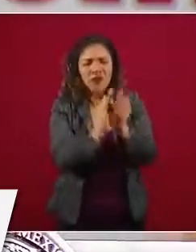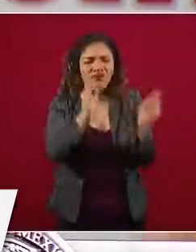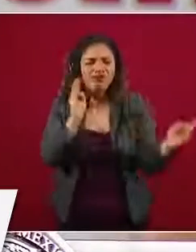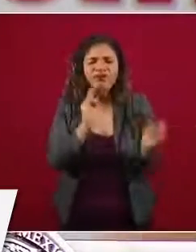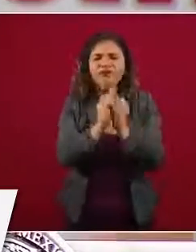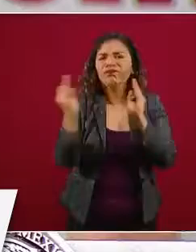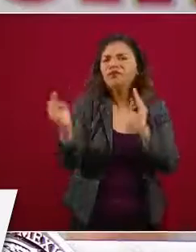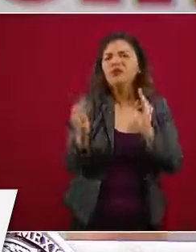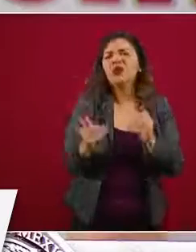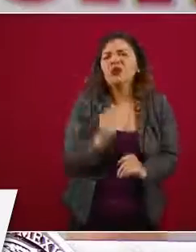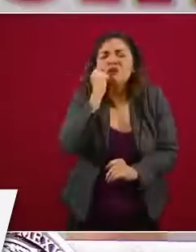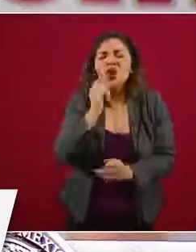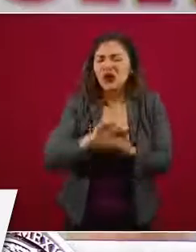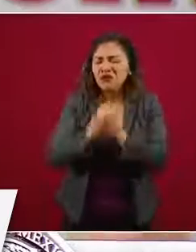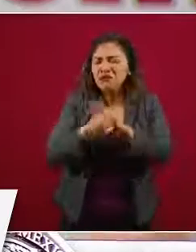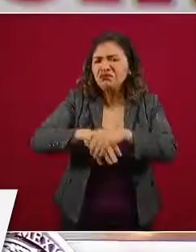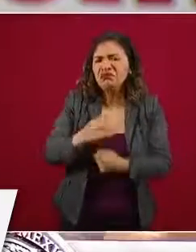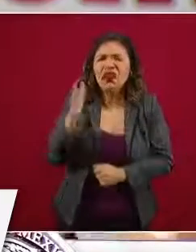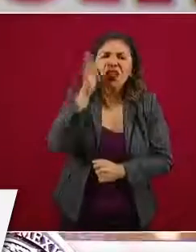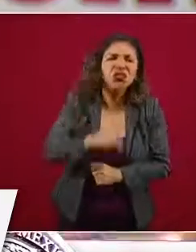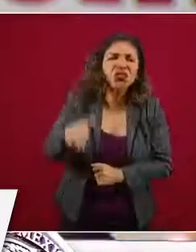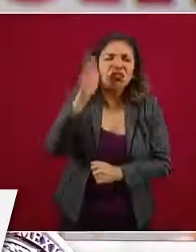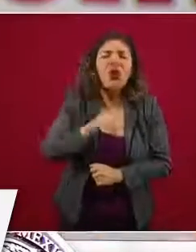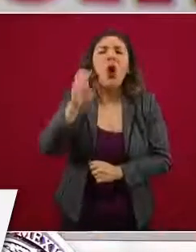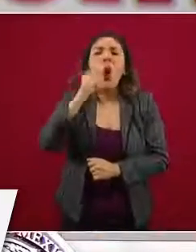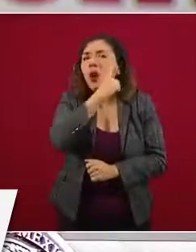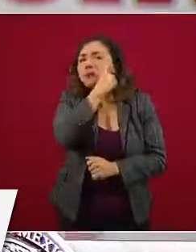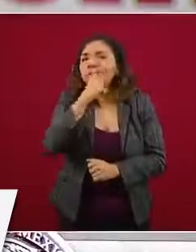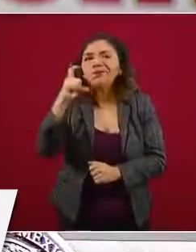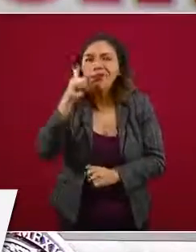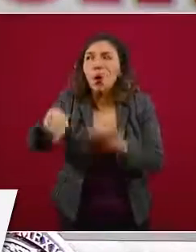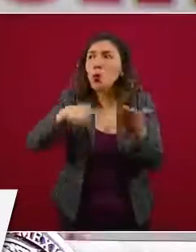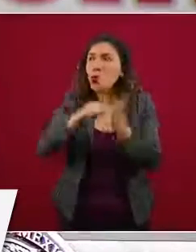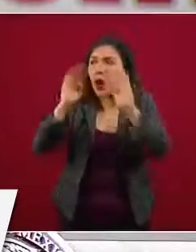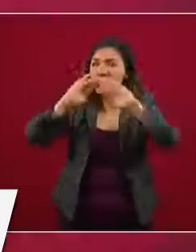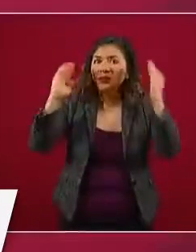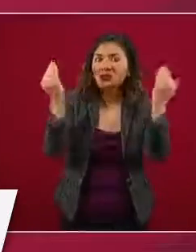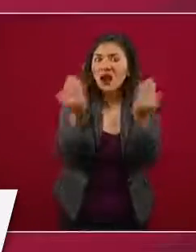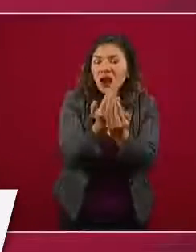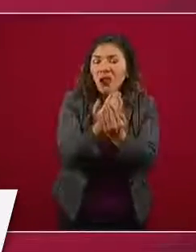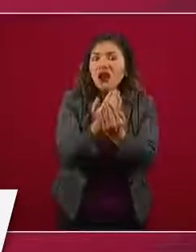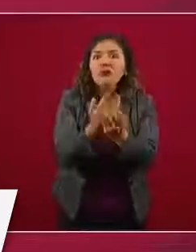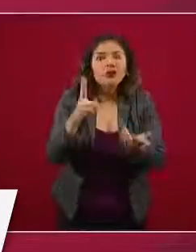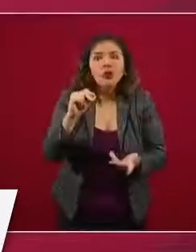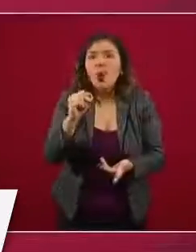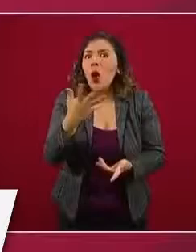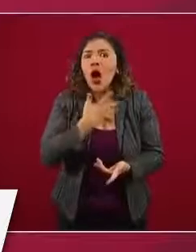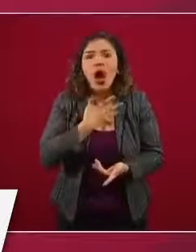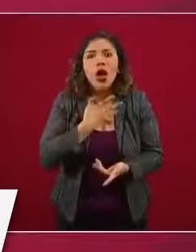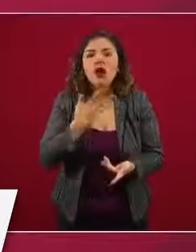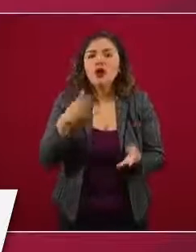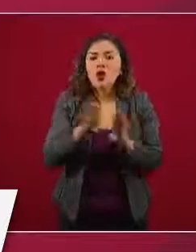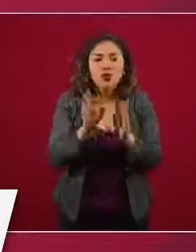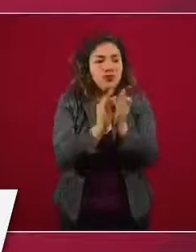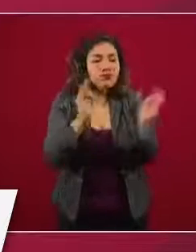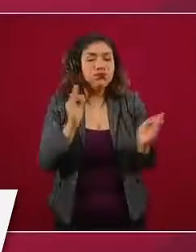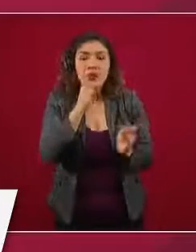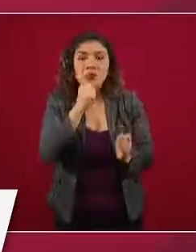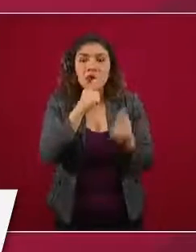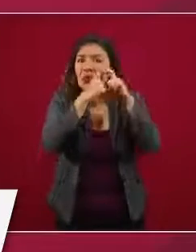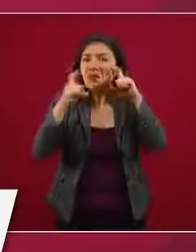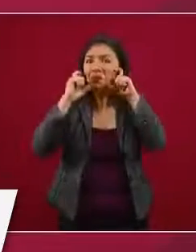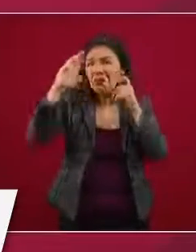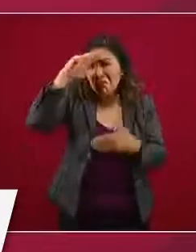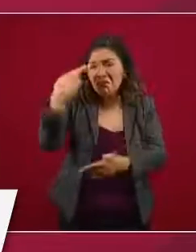la sana distancia, el lavado de manos, el uso de cubrebocas en espacios cerrados donde no es factible tener sana distancia,